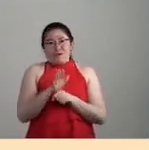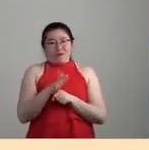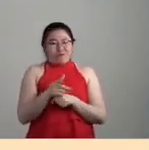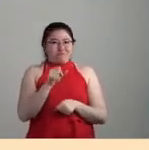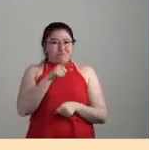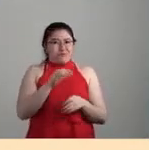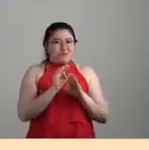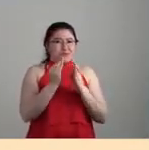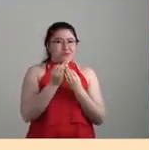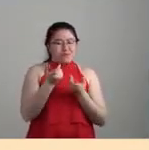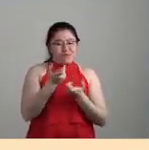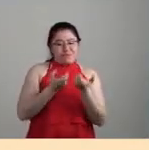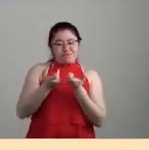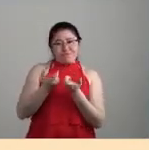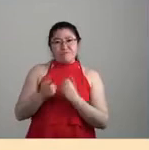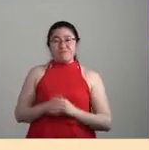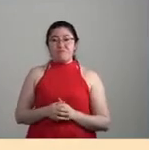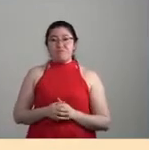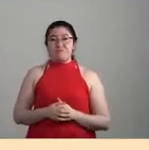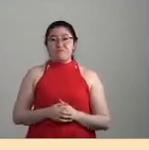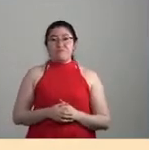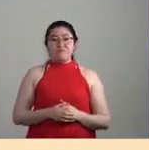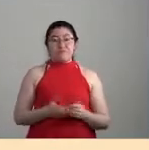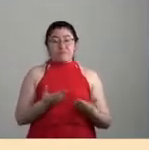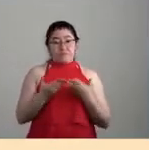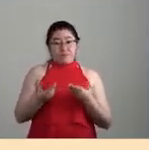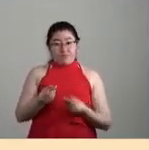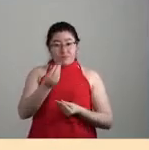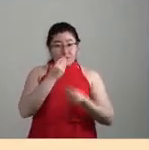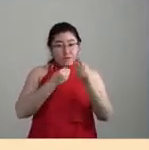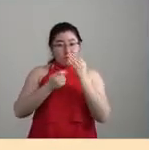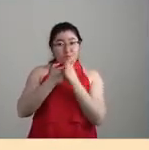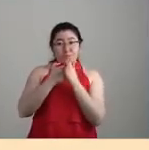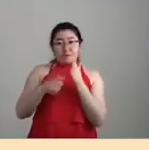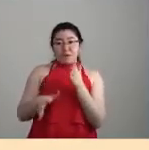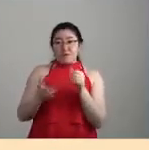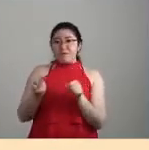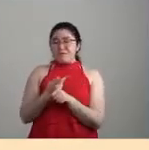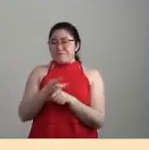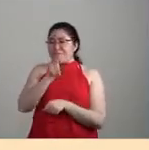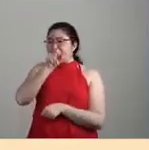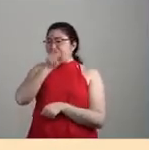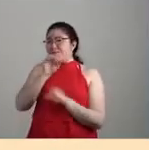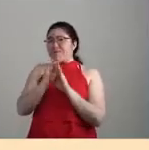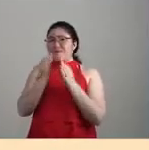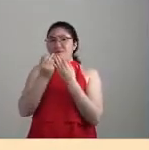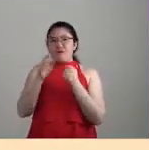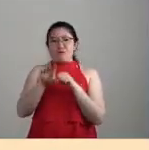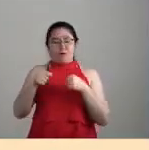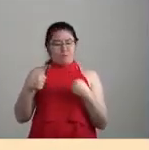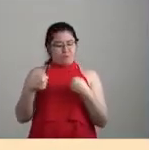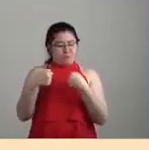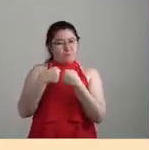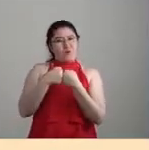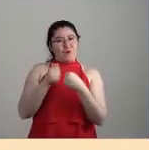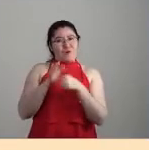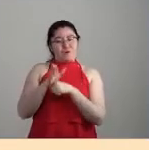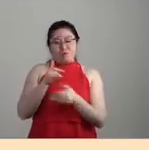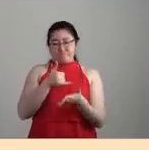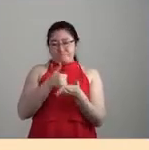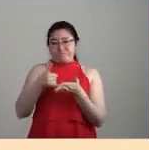Pues bien, esos alimentos baratos estaban basados en una frontera agrícola, que es la frontera agrícola que se produjo, básicamente,